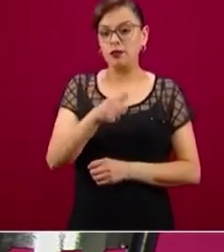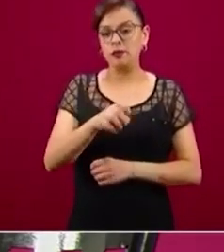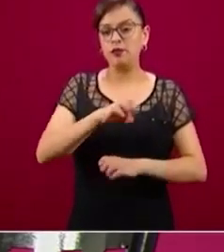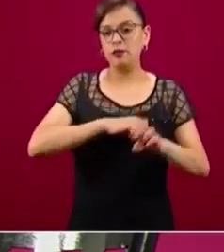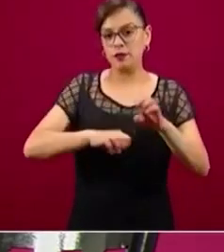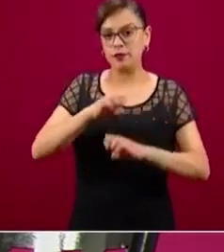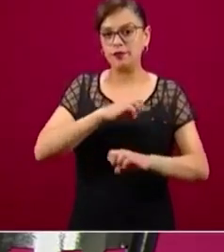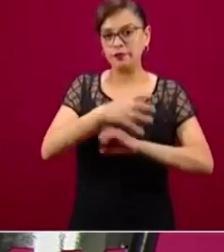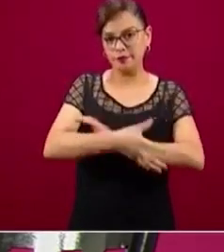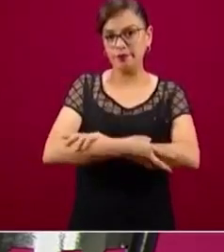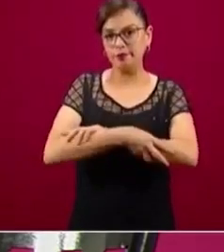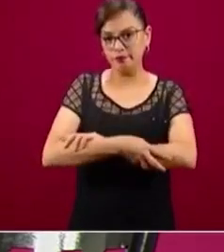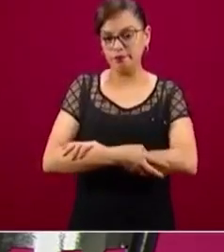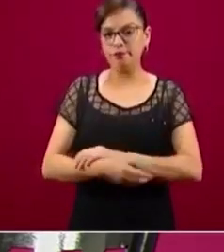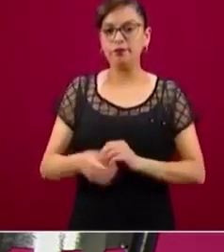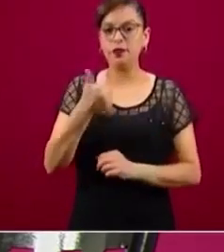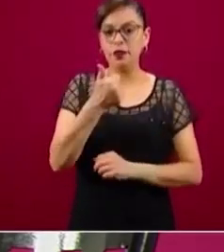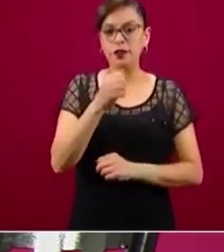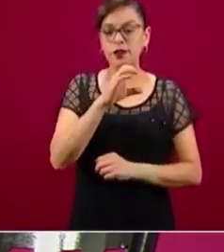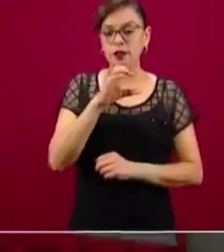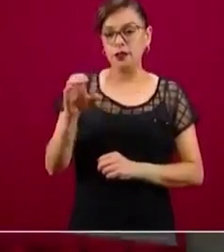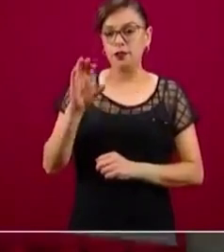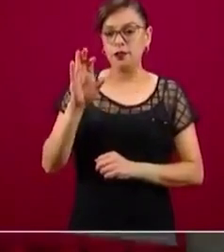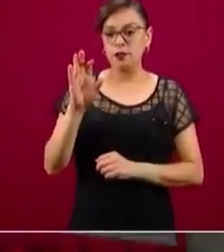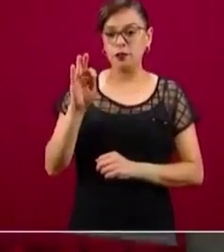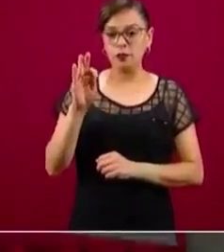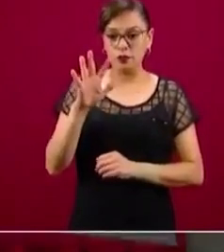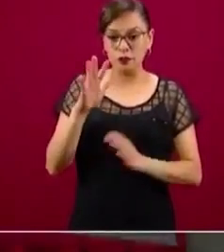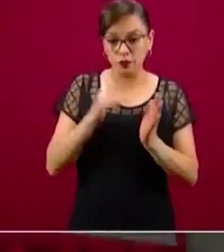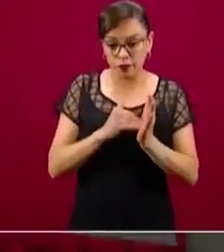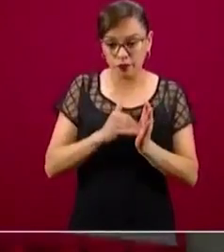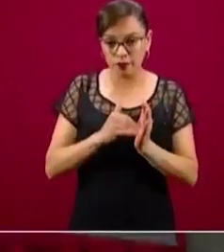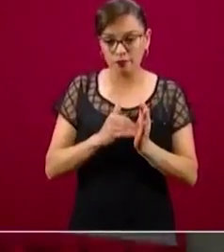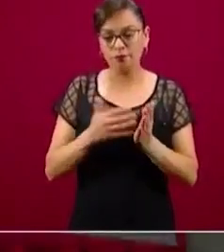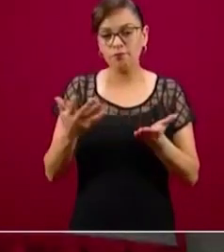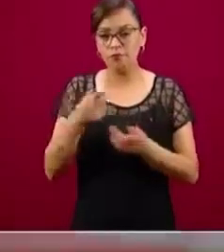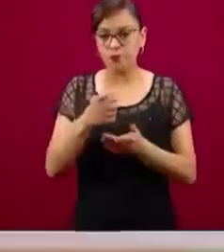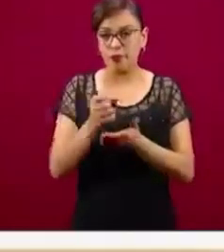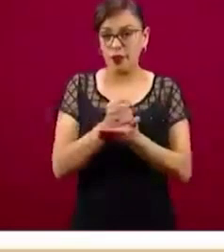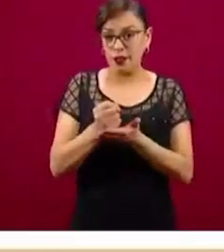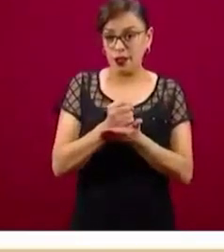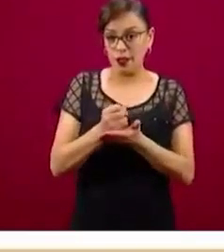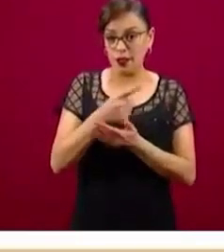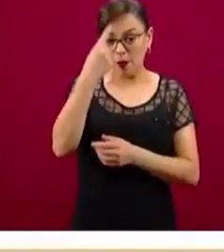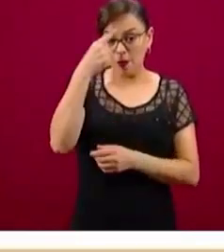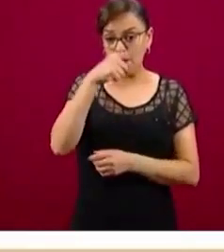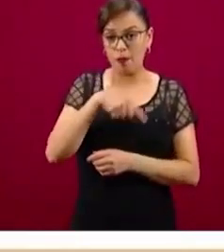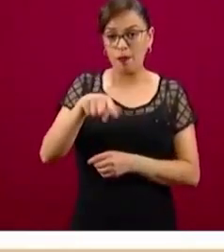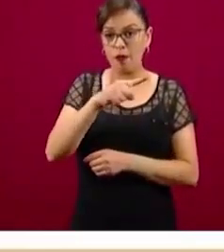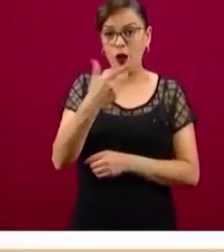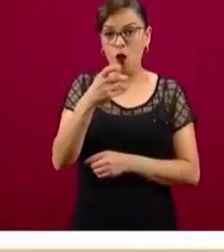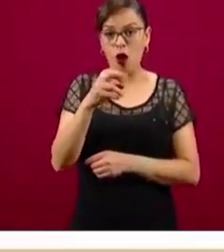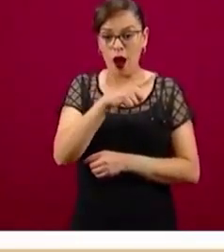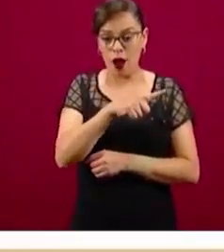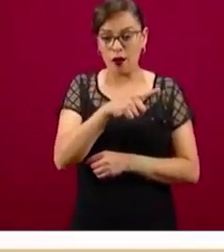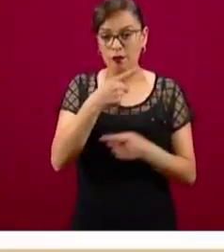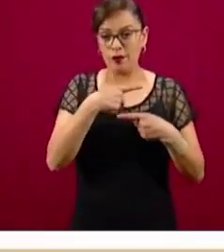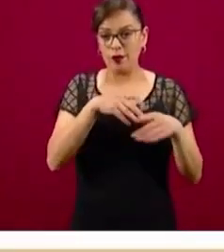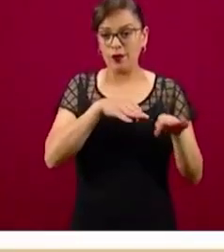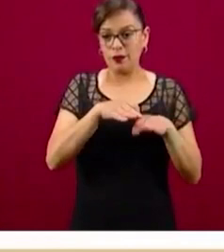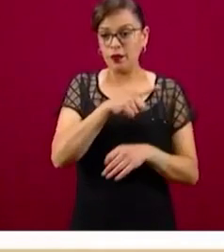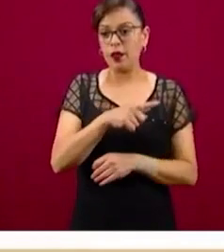de 645 mil, digamos que los créditos para personas trabajadoras del hogar serían 22 mil 300